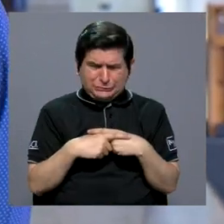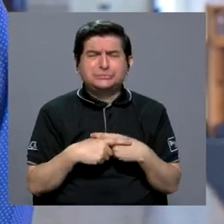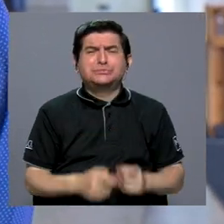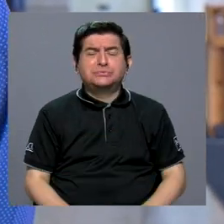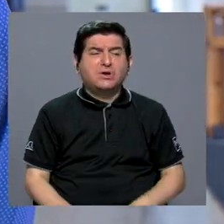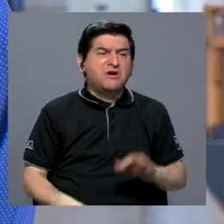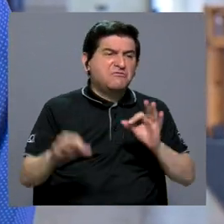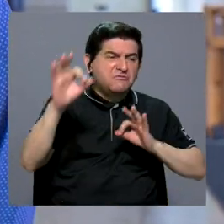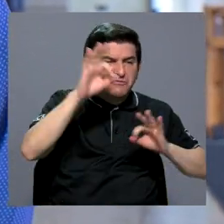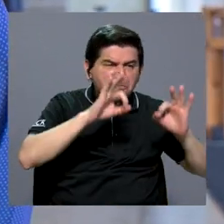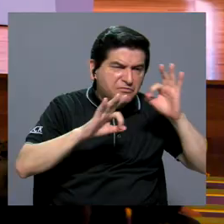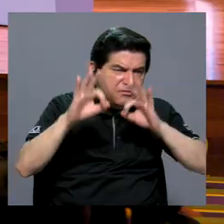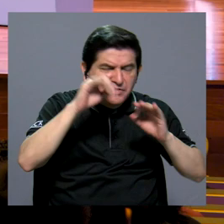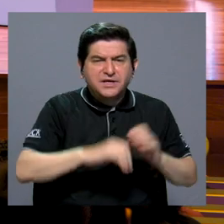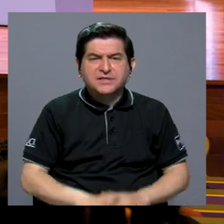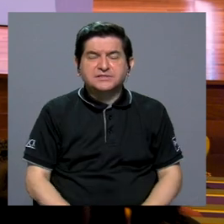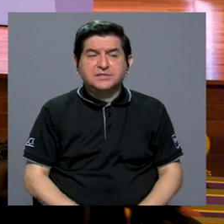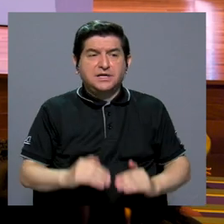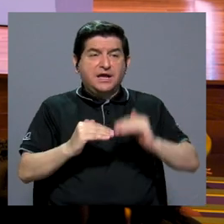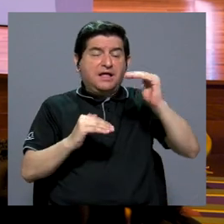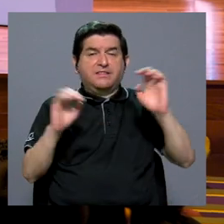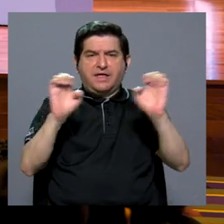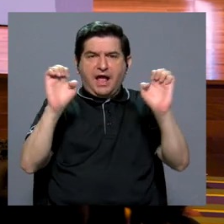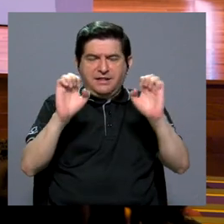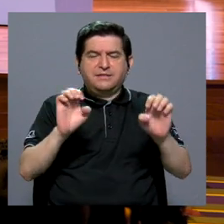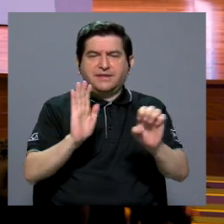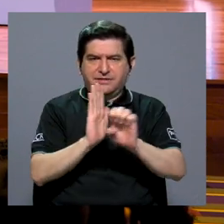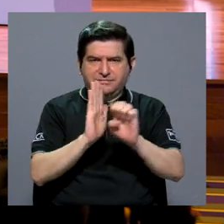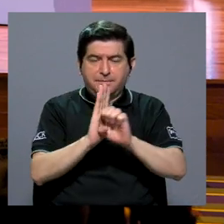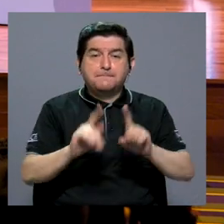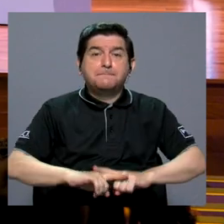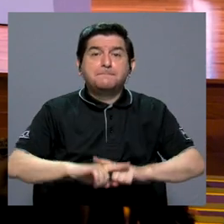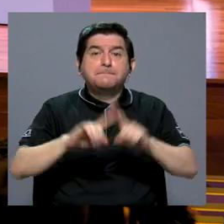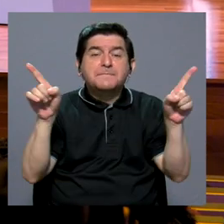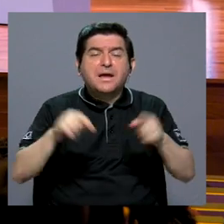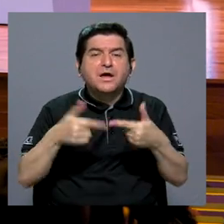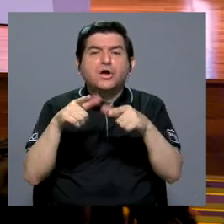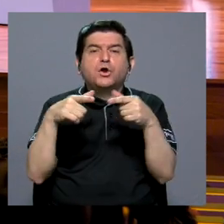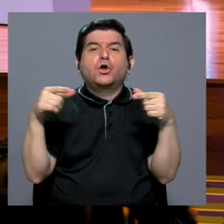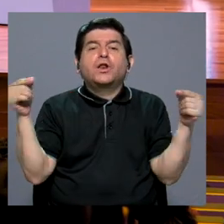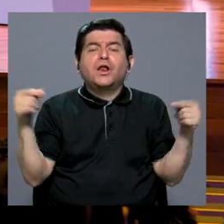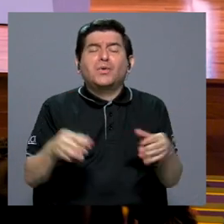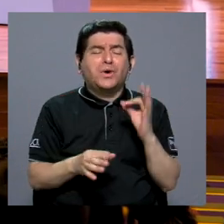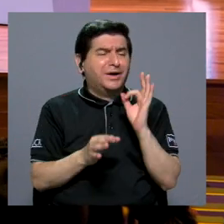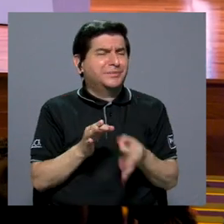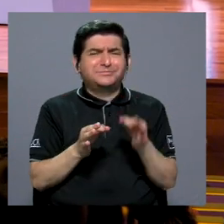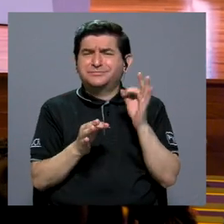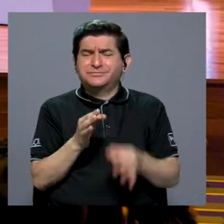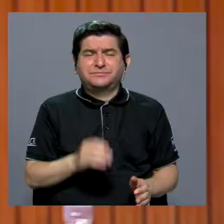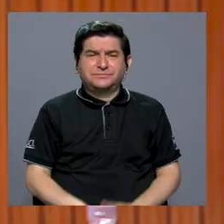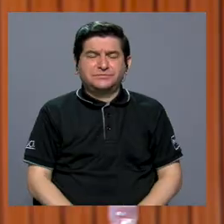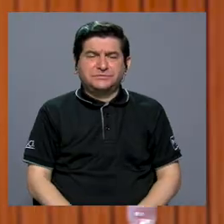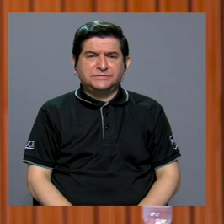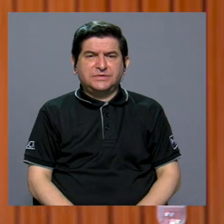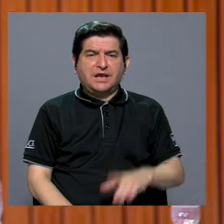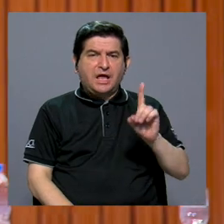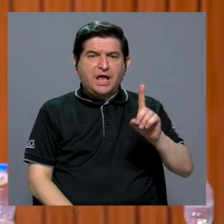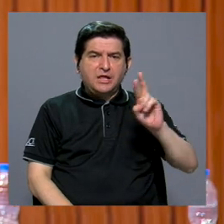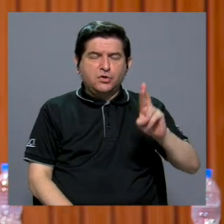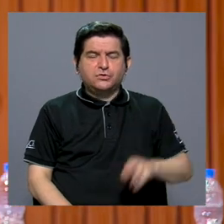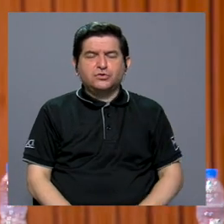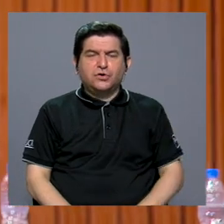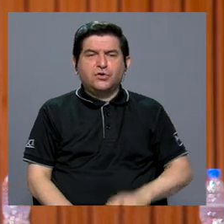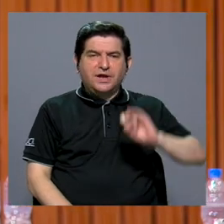que se tratan en física de altas energías, por ejemplo, pero con un lenguaje muy sencillo. El doctor